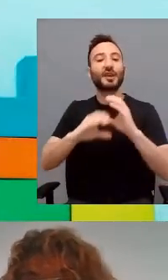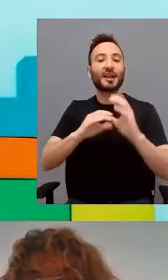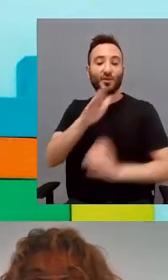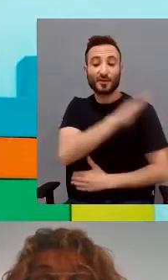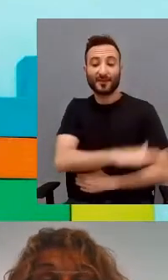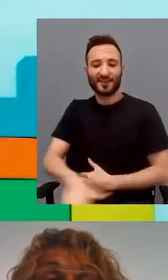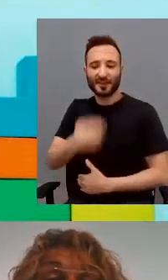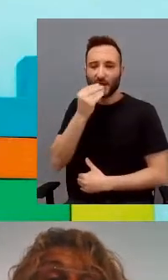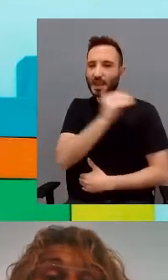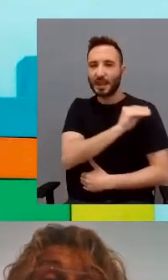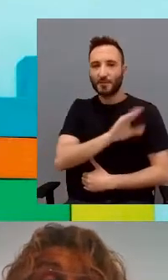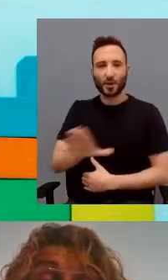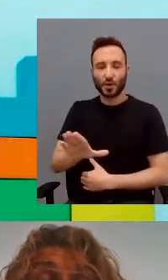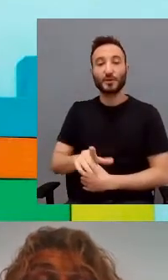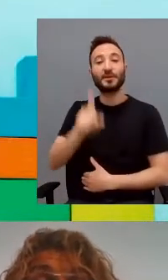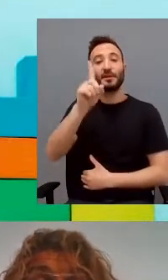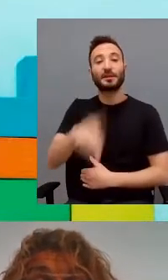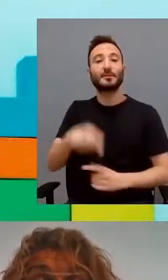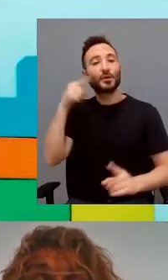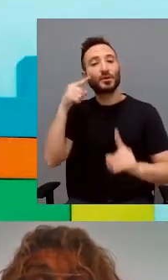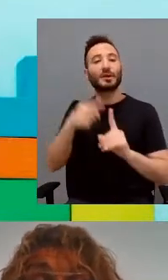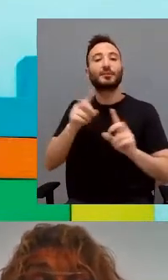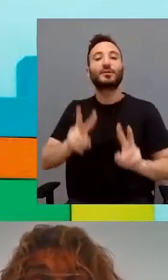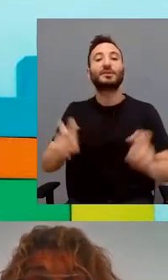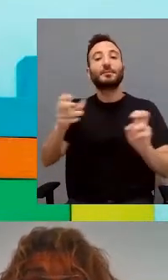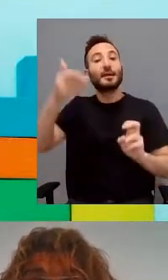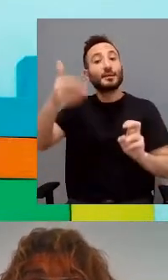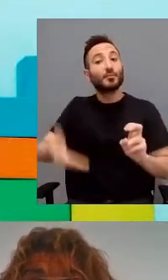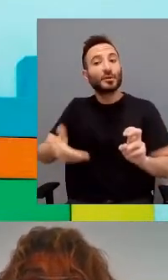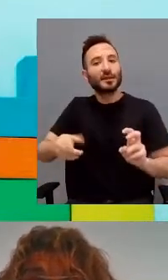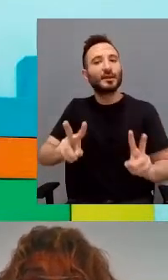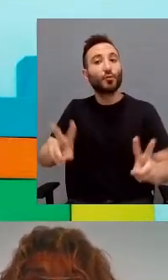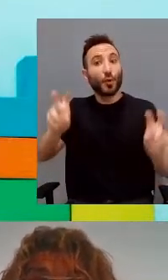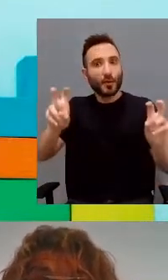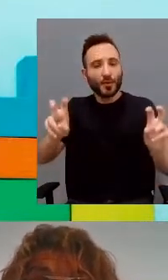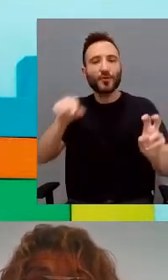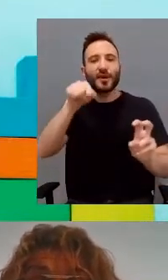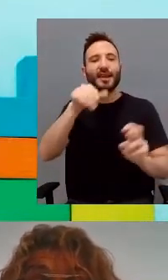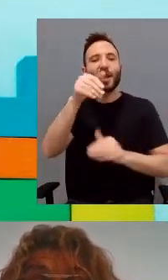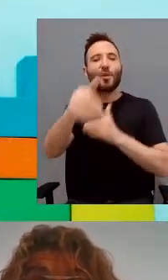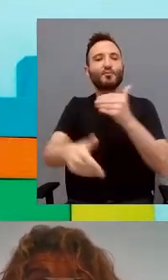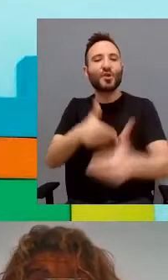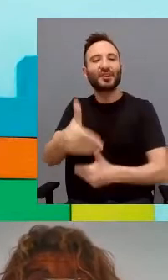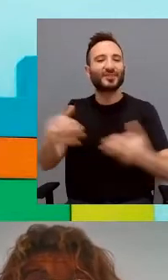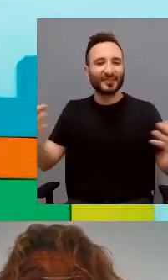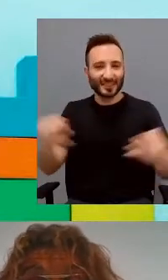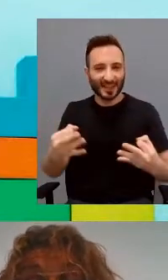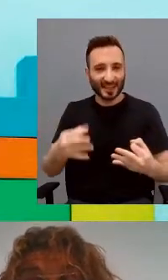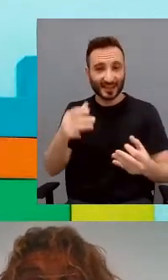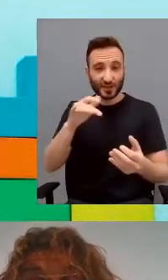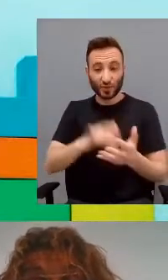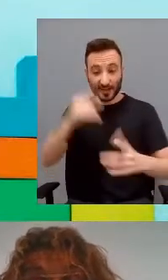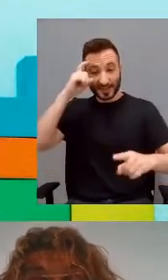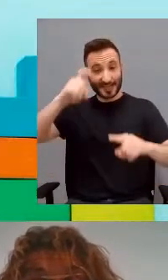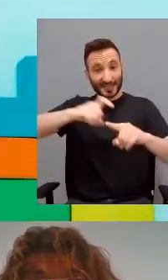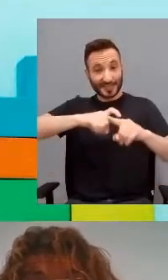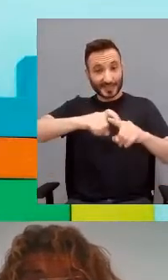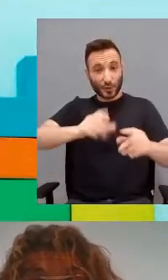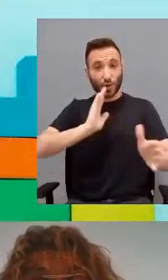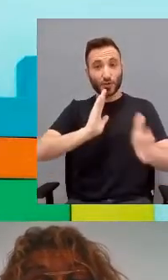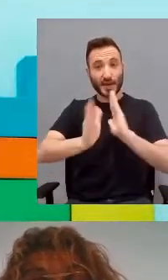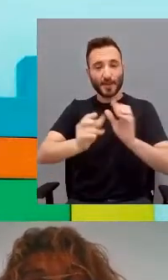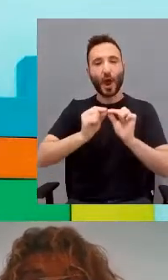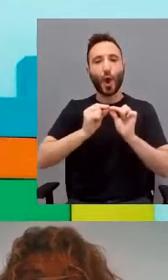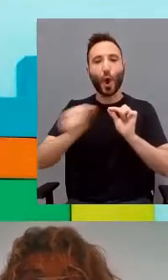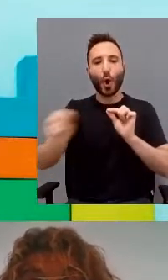infantil. Como aspecto innovador en este proceso es la intervención de psicoterapia online